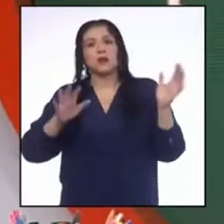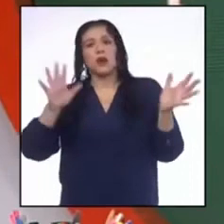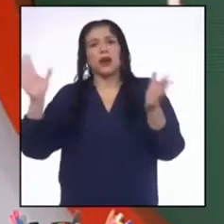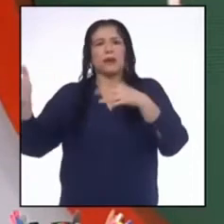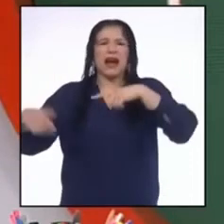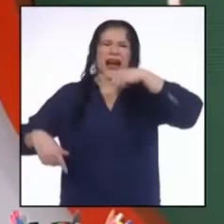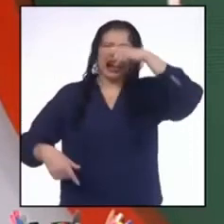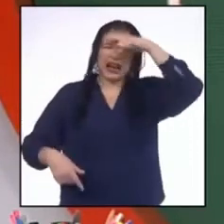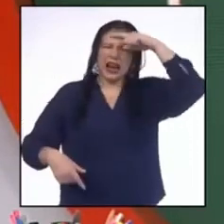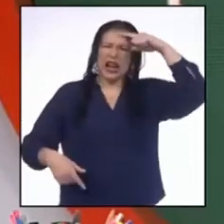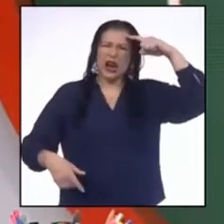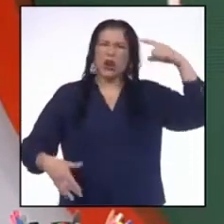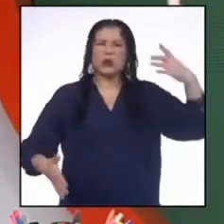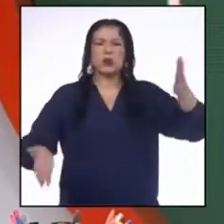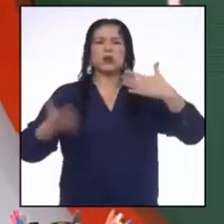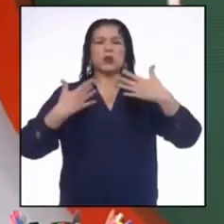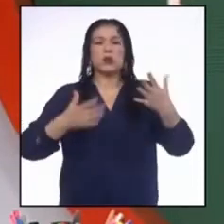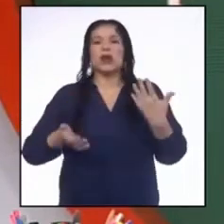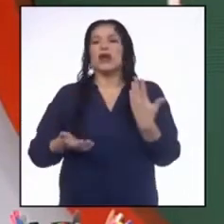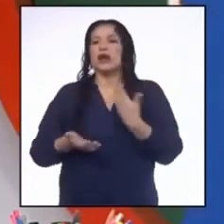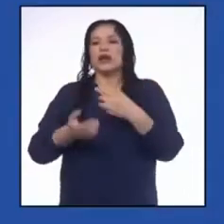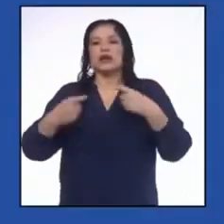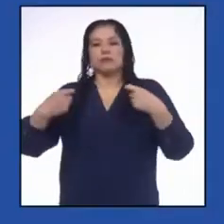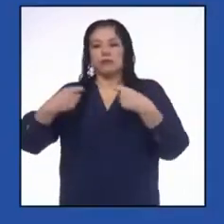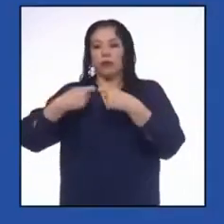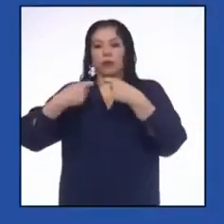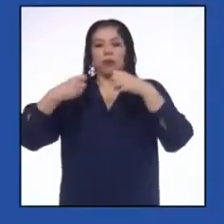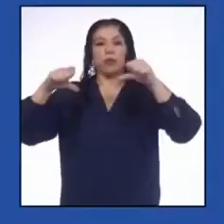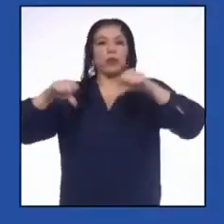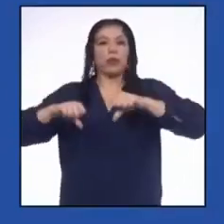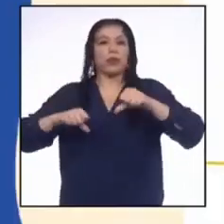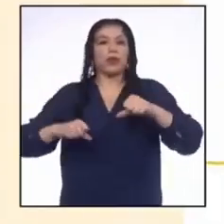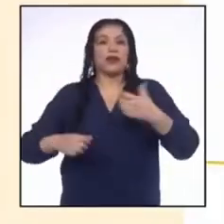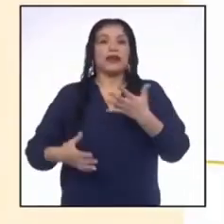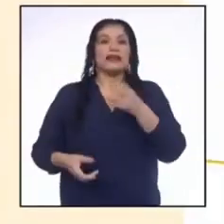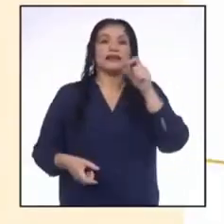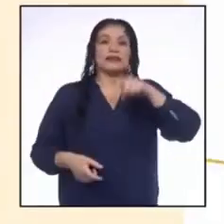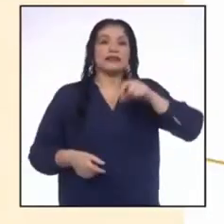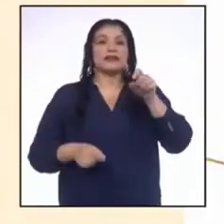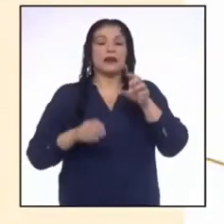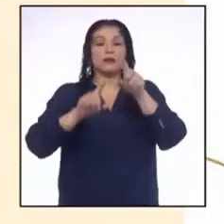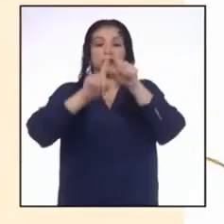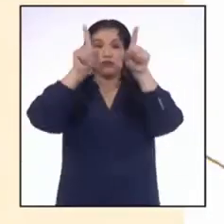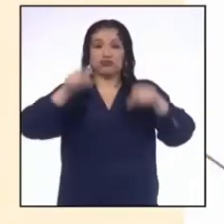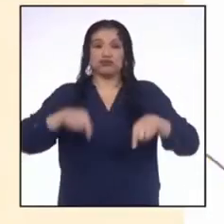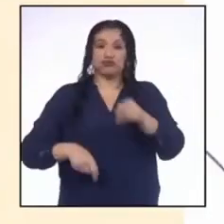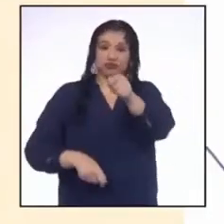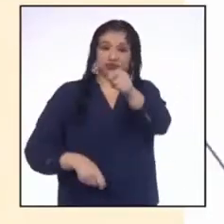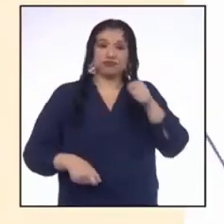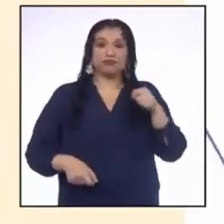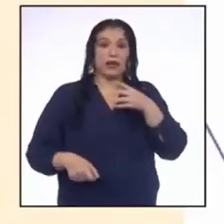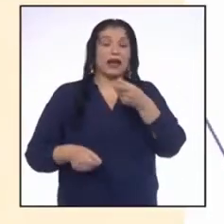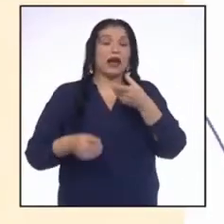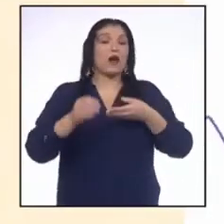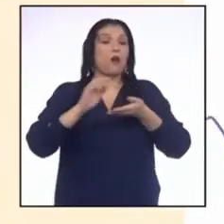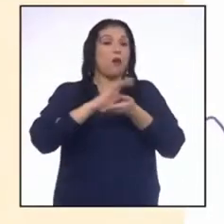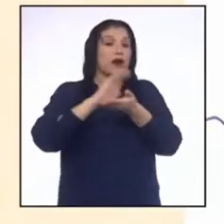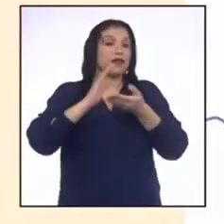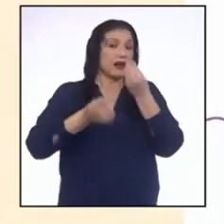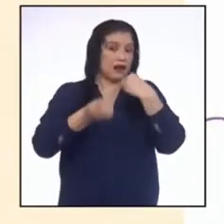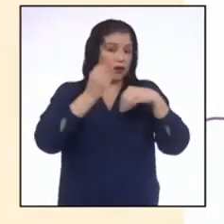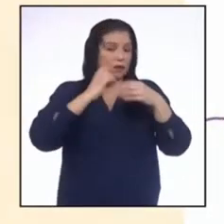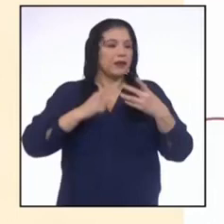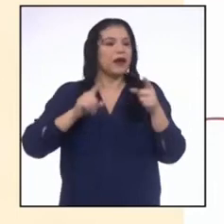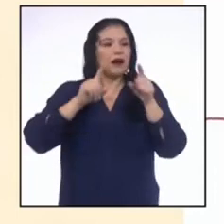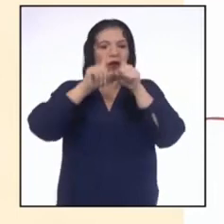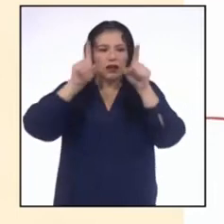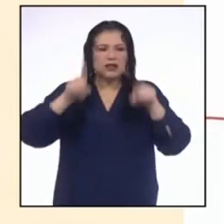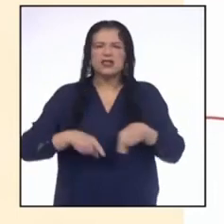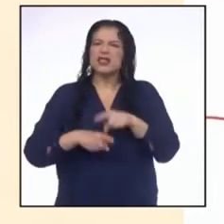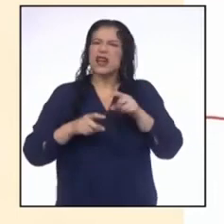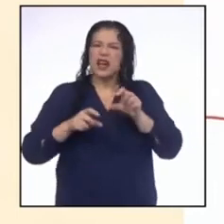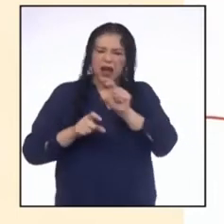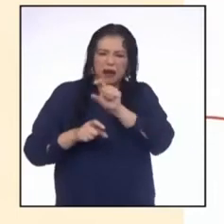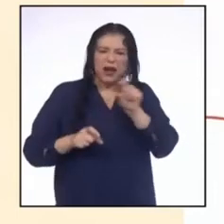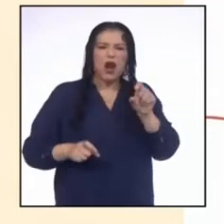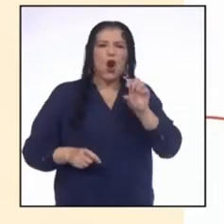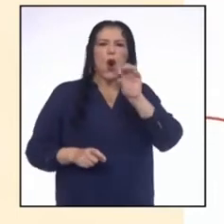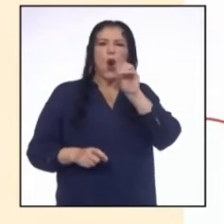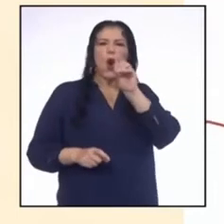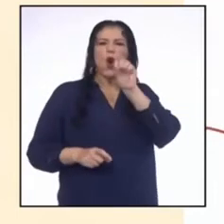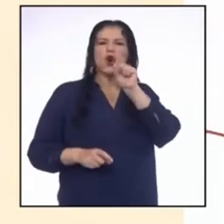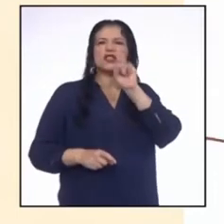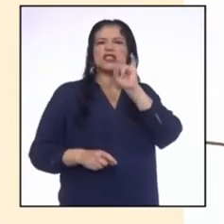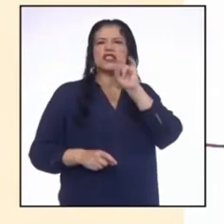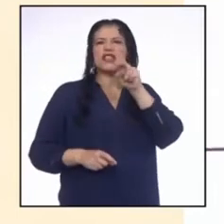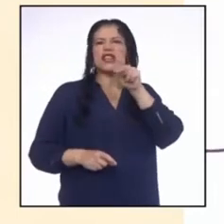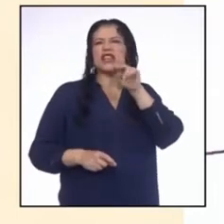caluroso y hace falta refrigeradora para mantener los alimentos. Profesora, en la parte de abajo de la ficha dice Osinermin. Es un